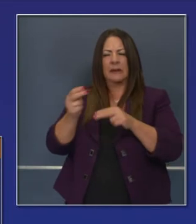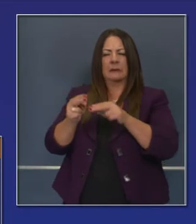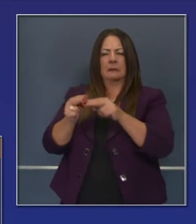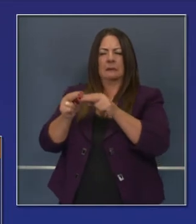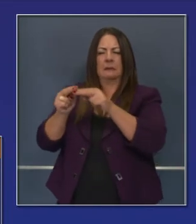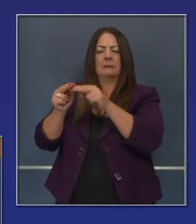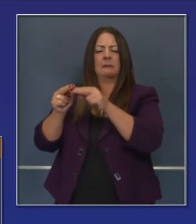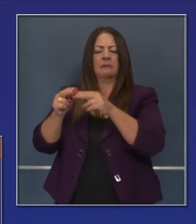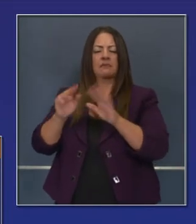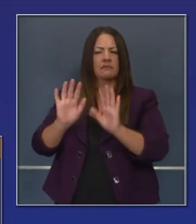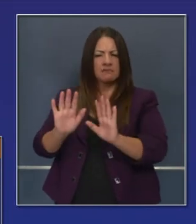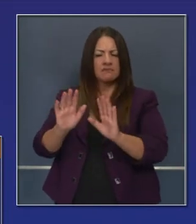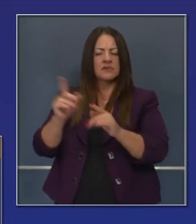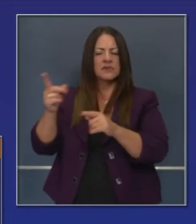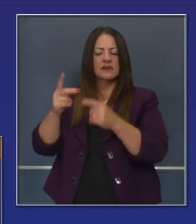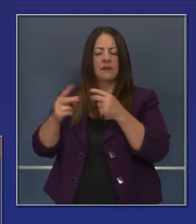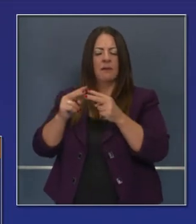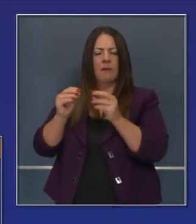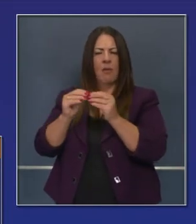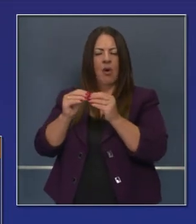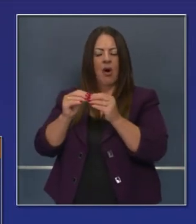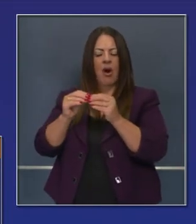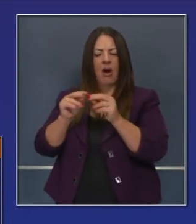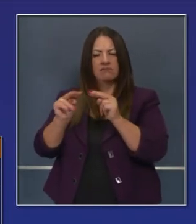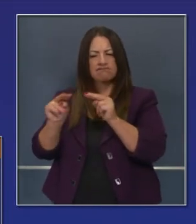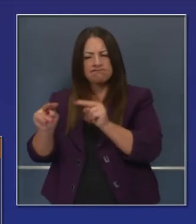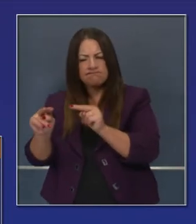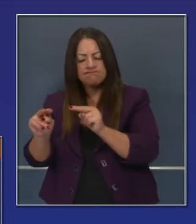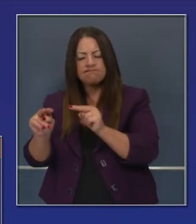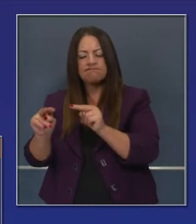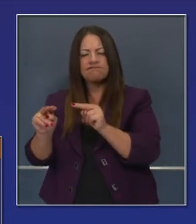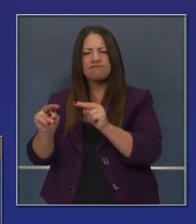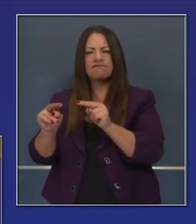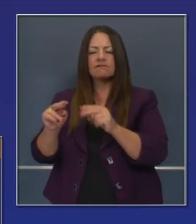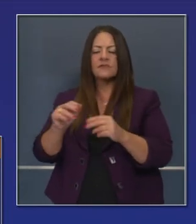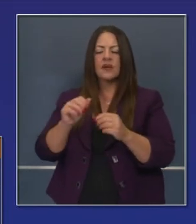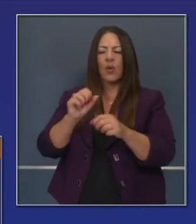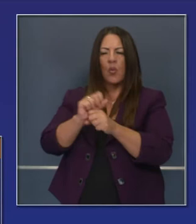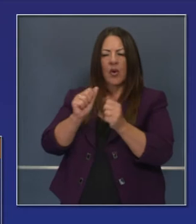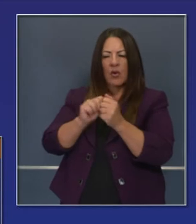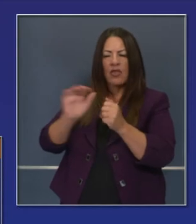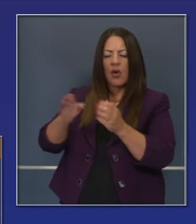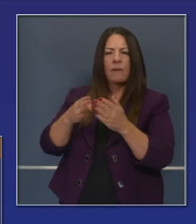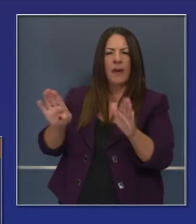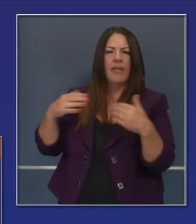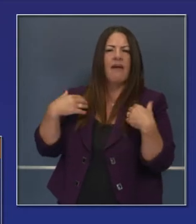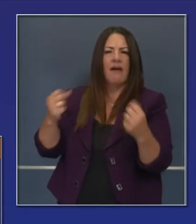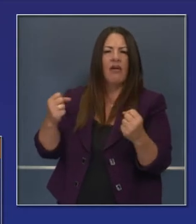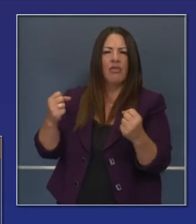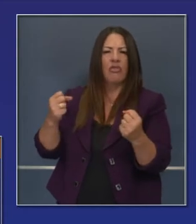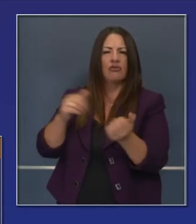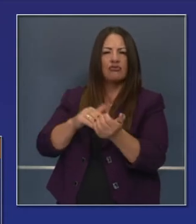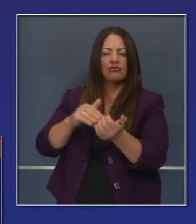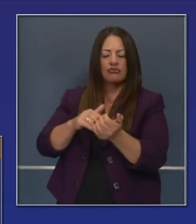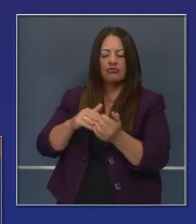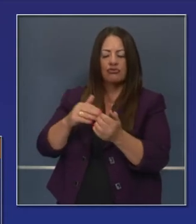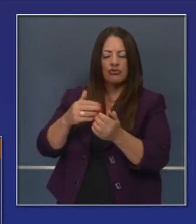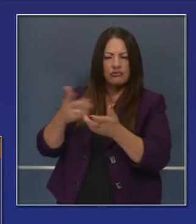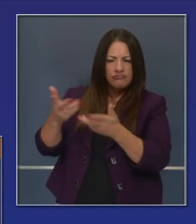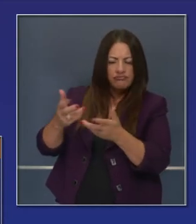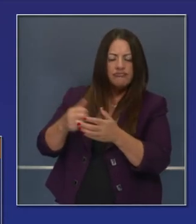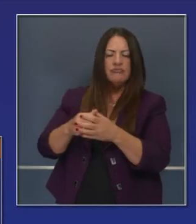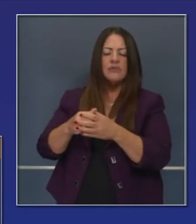modestos recientes. Y estamos trabajando con esos condados funcionarios de salubridad ahí, siguiendo